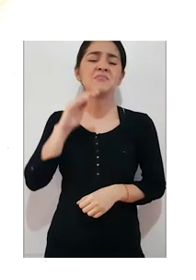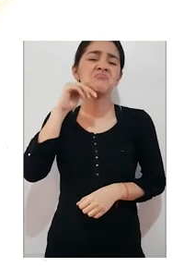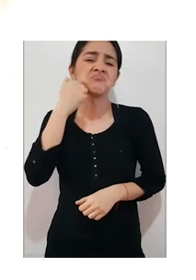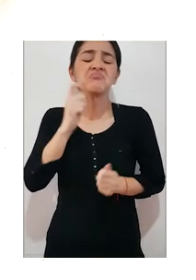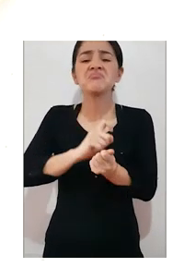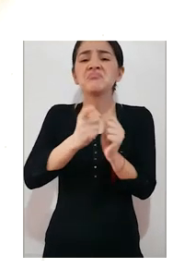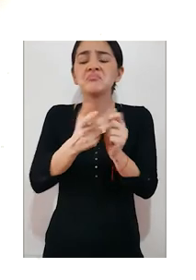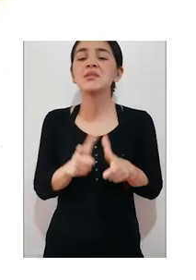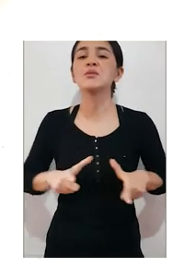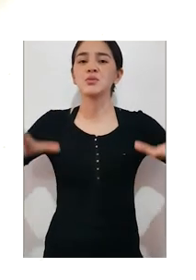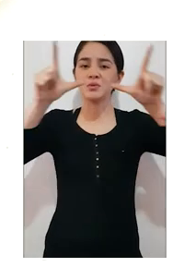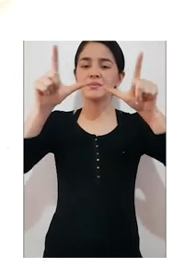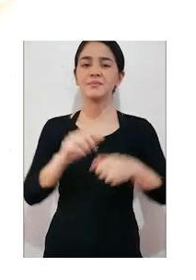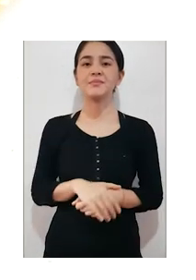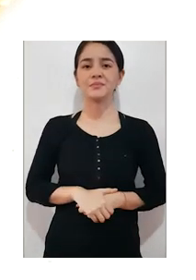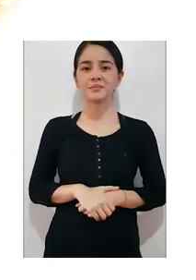ustedes puedan cambiarlas.